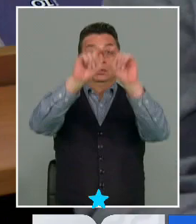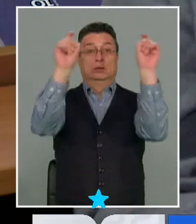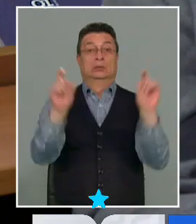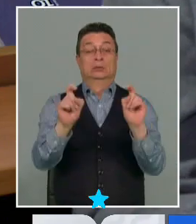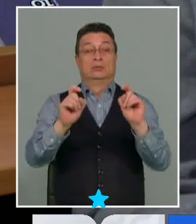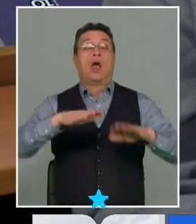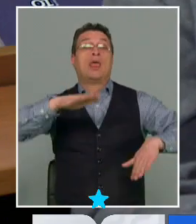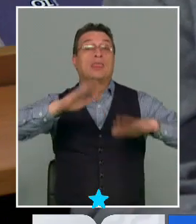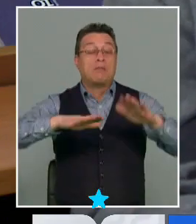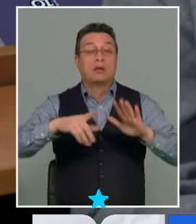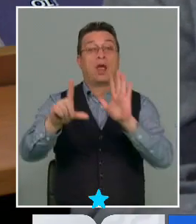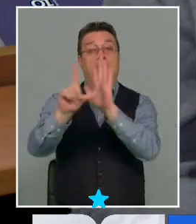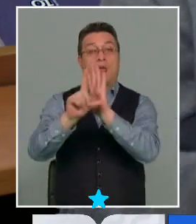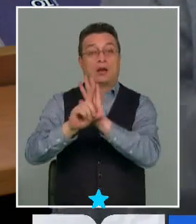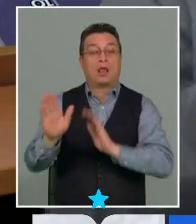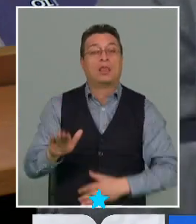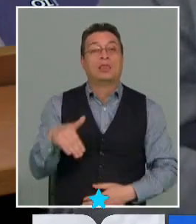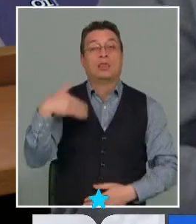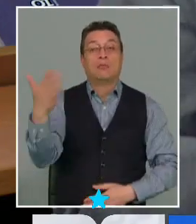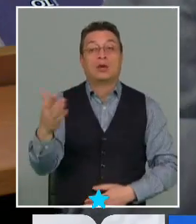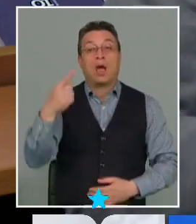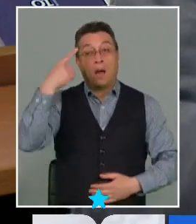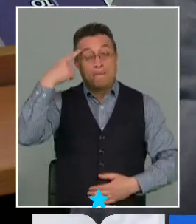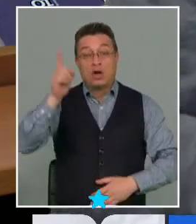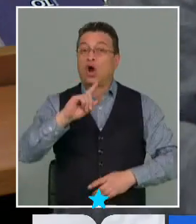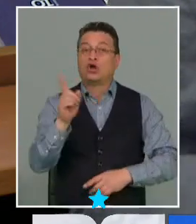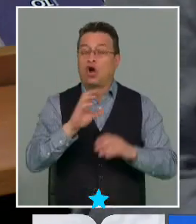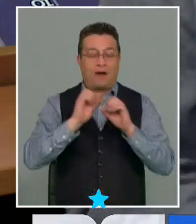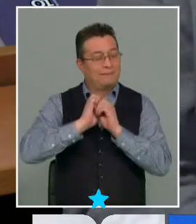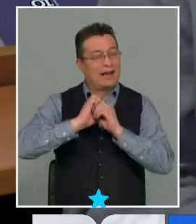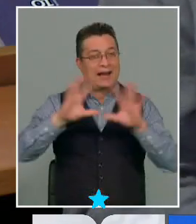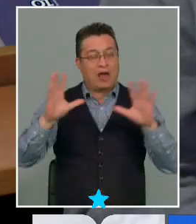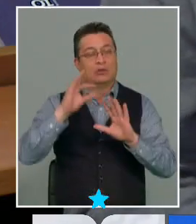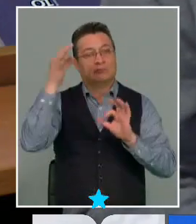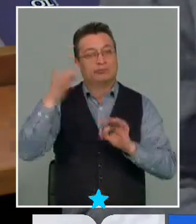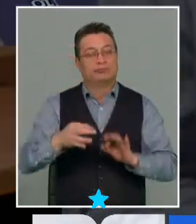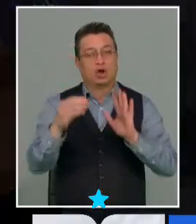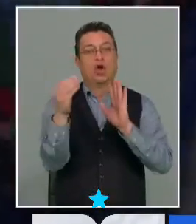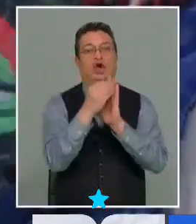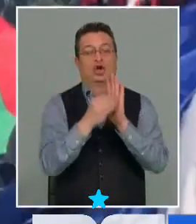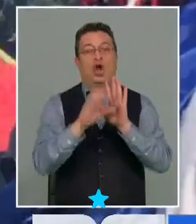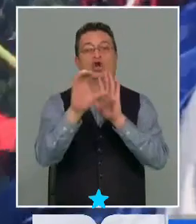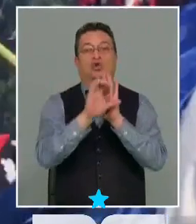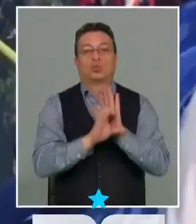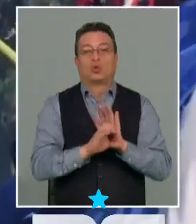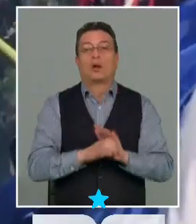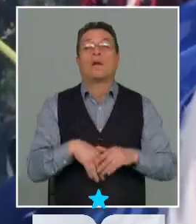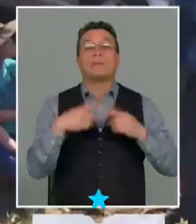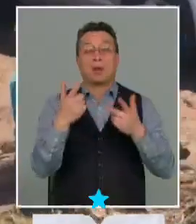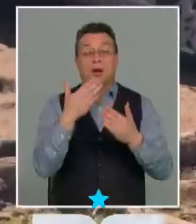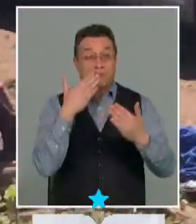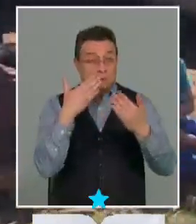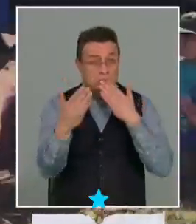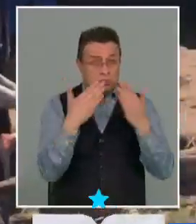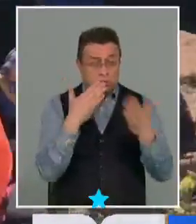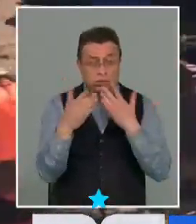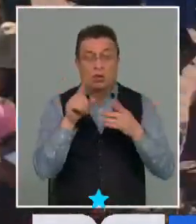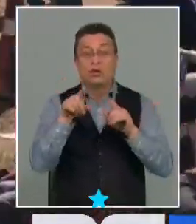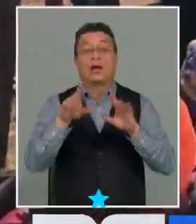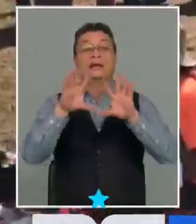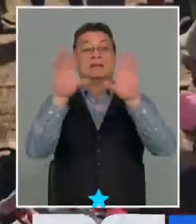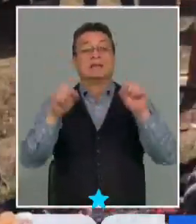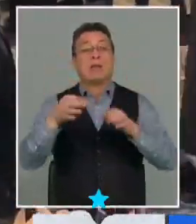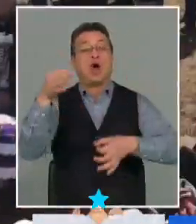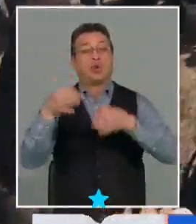Dependen de la legislación posterior, pero no quedaron debidamente fijados a nivel constitucional. Pero el debate no solo se centró en los sistemas de